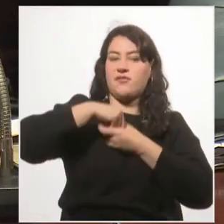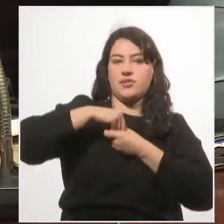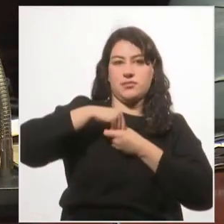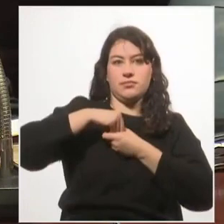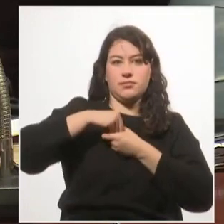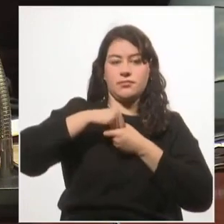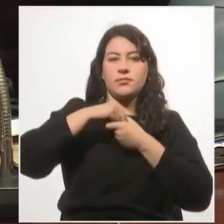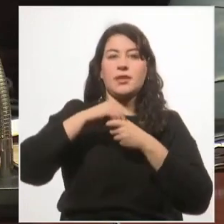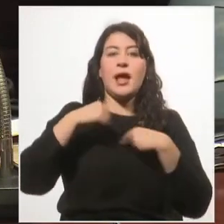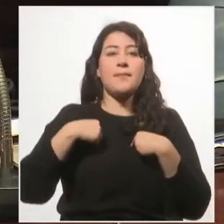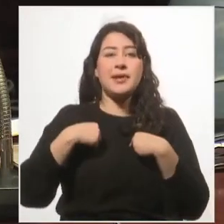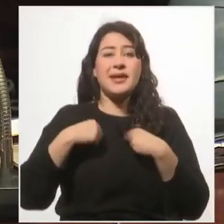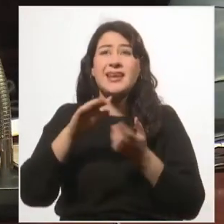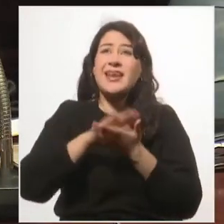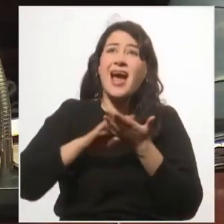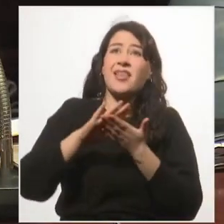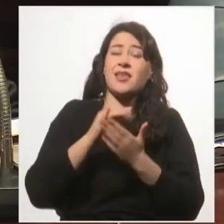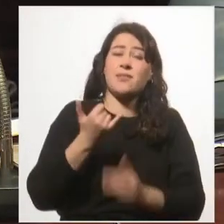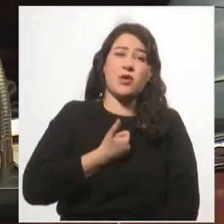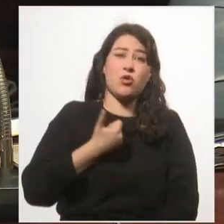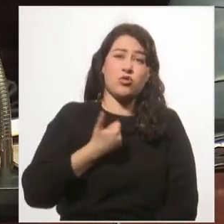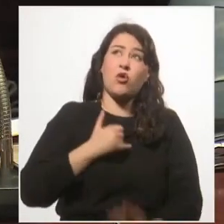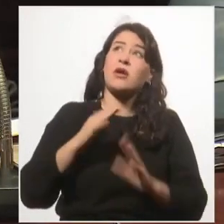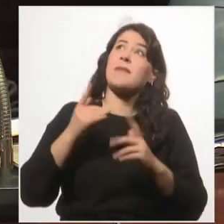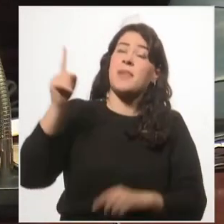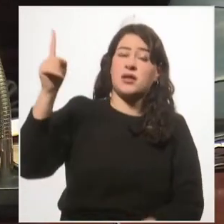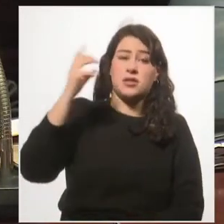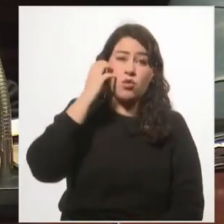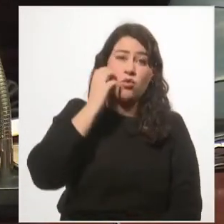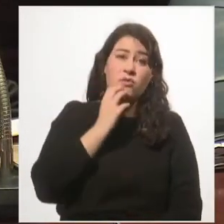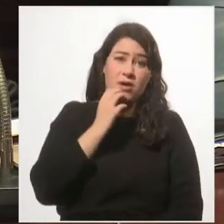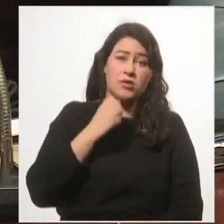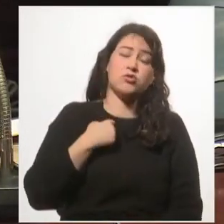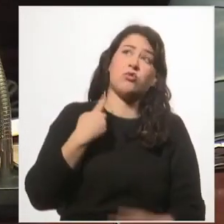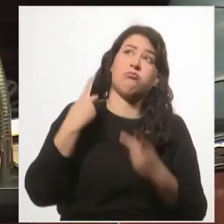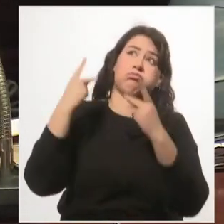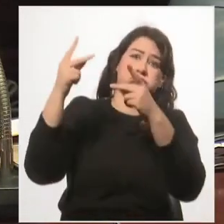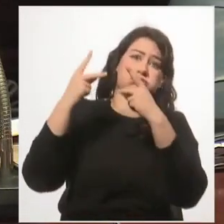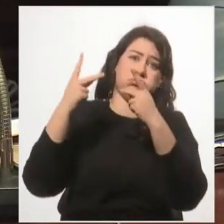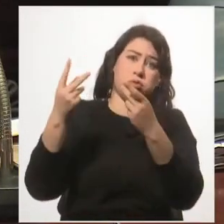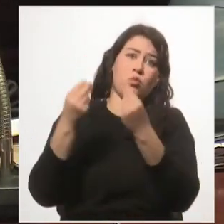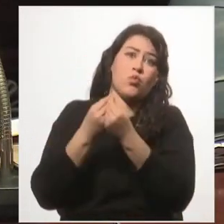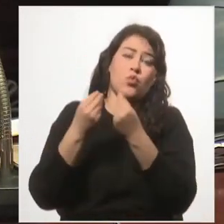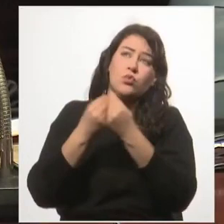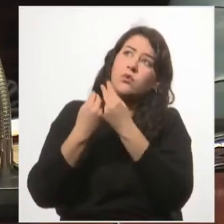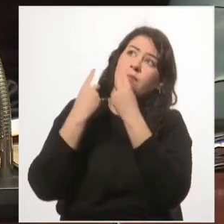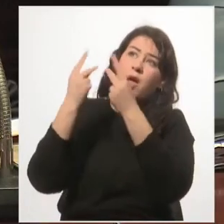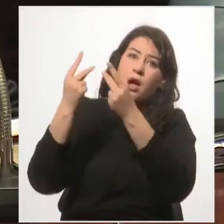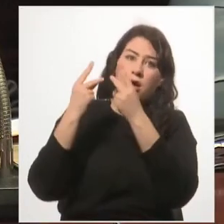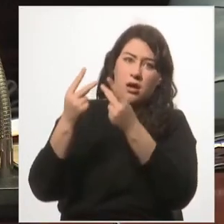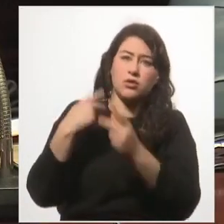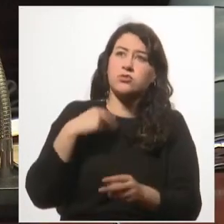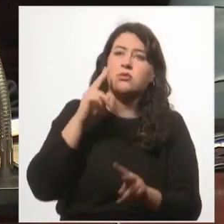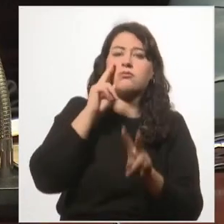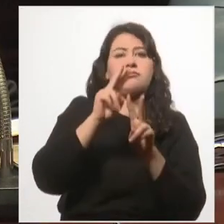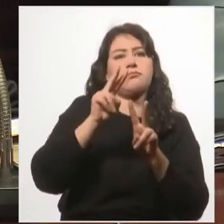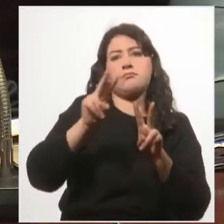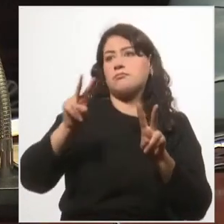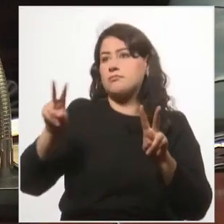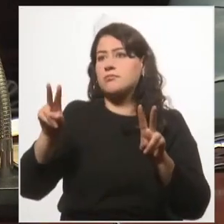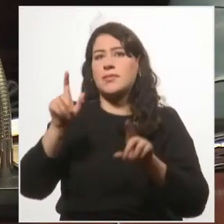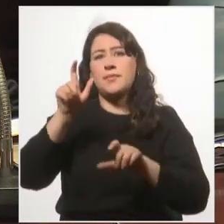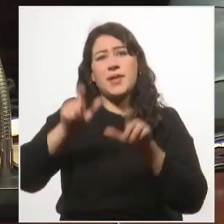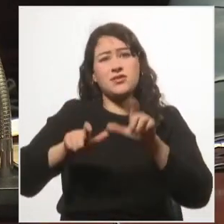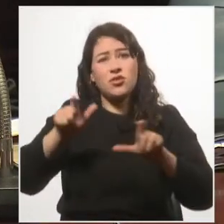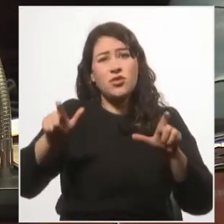A mí nadie me ha contado lo que pasa en Cuba. Yo he ido muchas veces a Cuba. Yo he visto ese